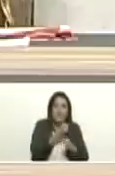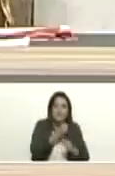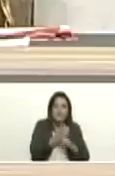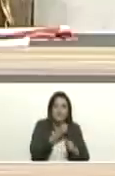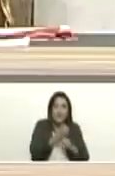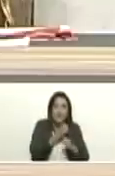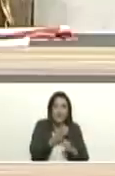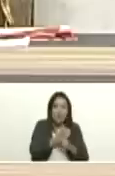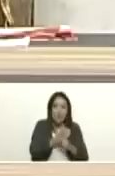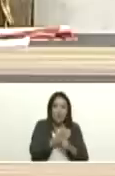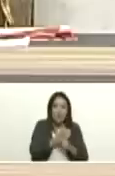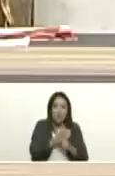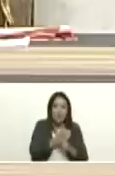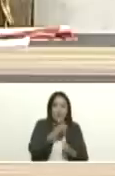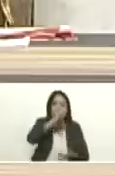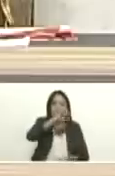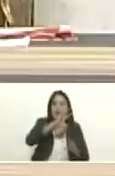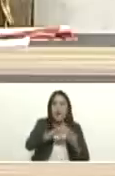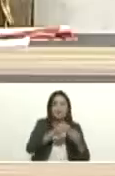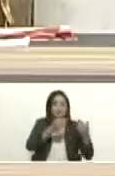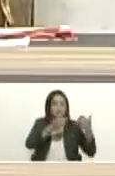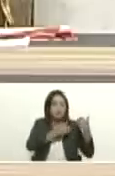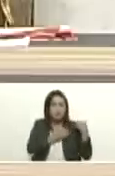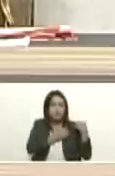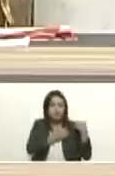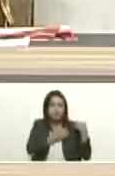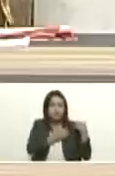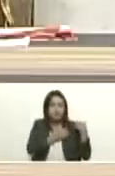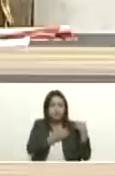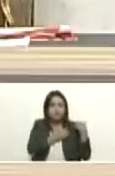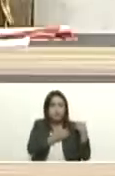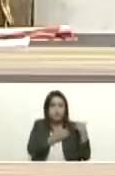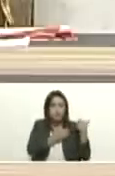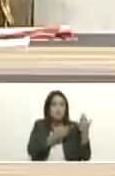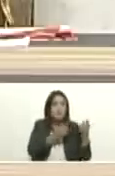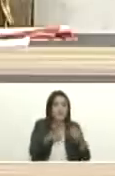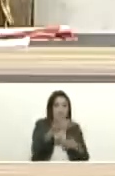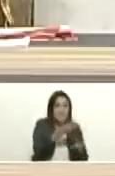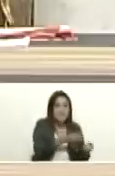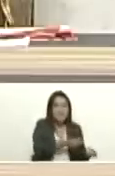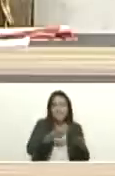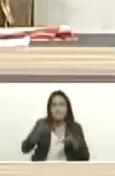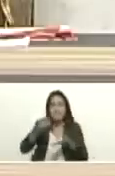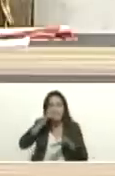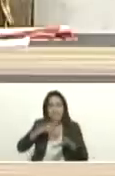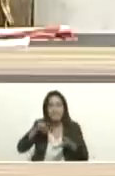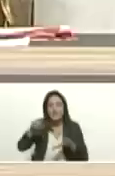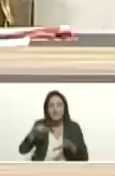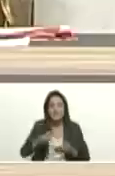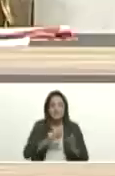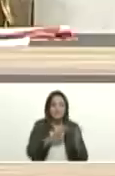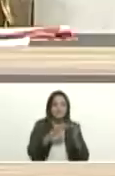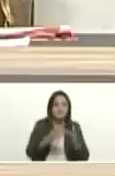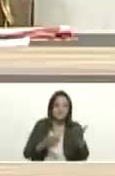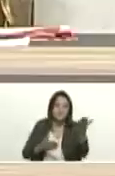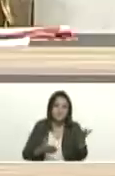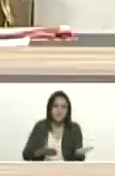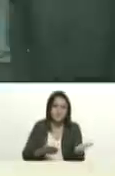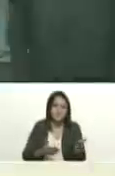servicio de los CLAP del servicio de proteína animal para nuestro pueblo adelante Leal Tellería